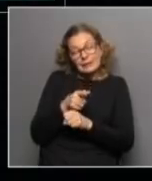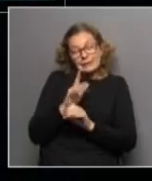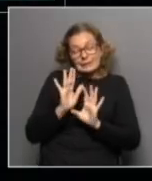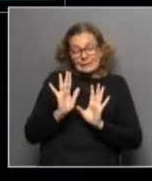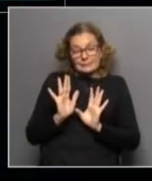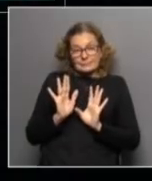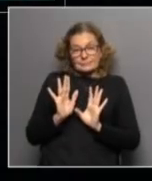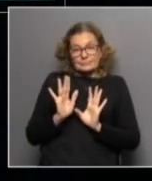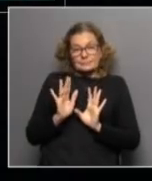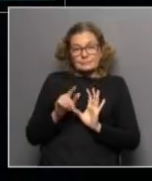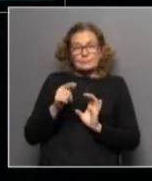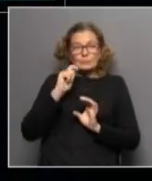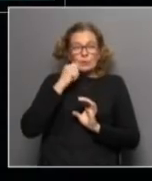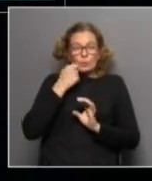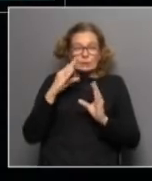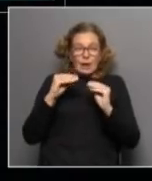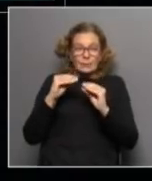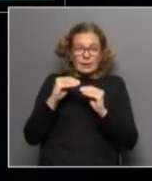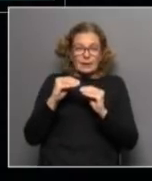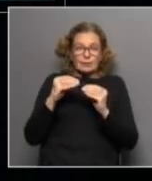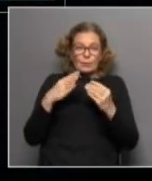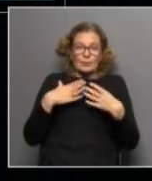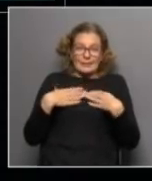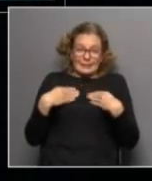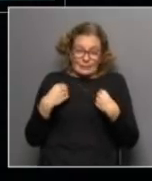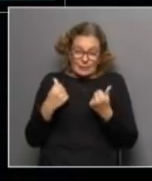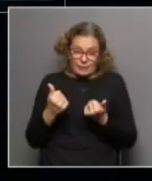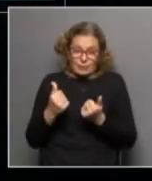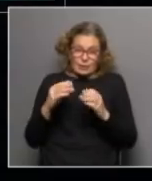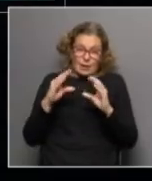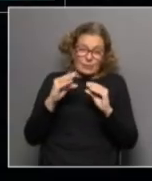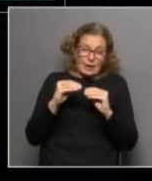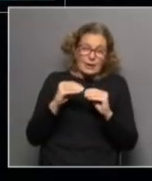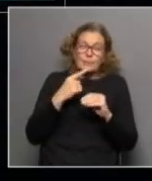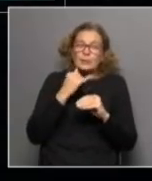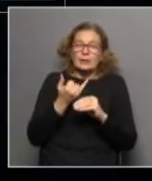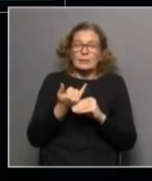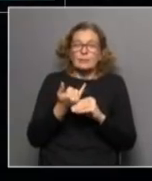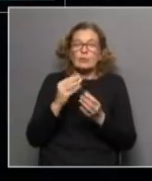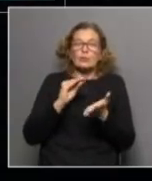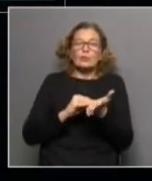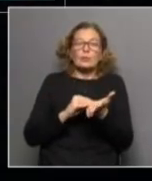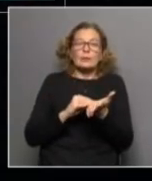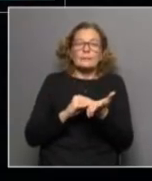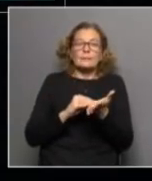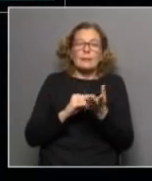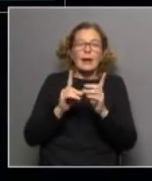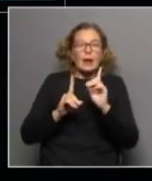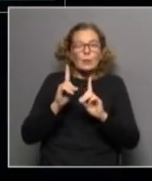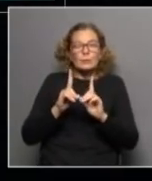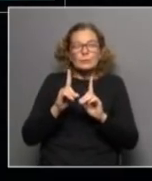a nosotros nos gusta hablar más de sensibilización de la sensibilización sobre algunos